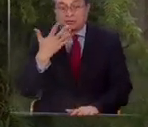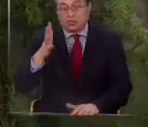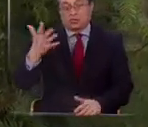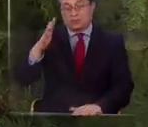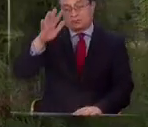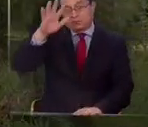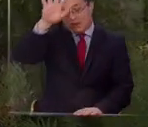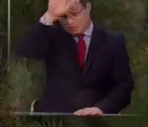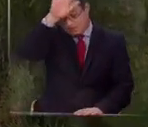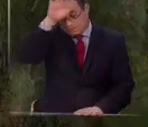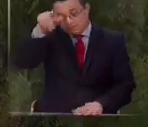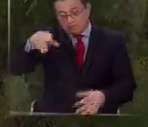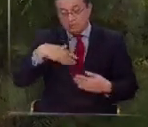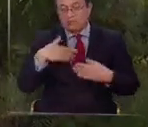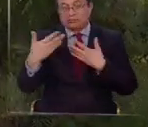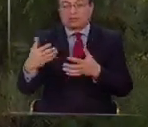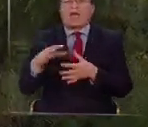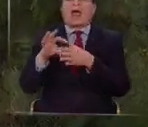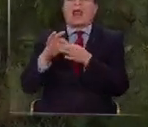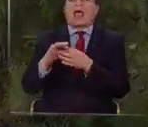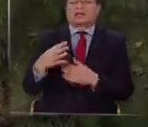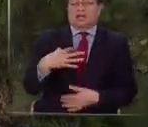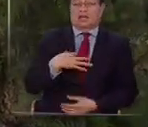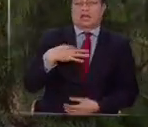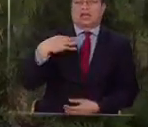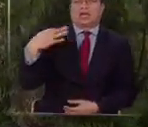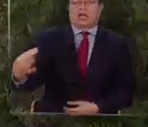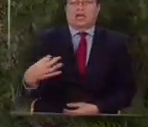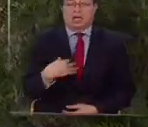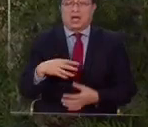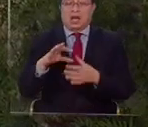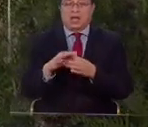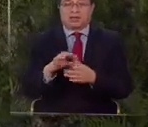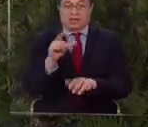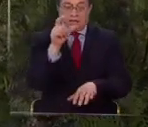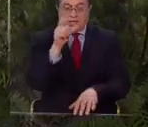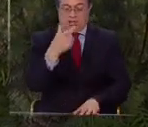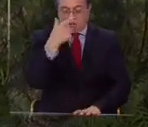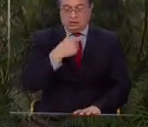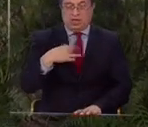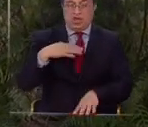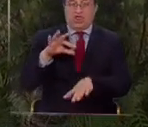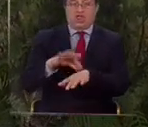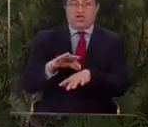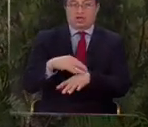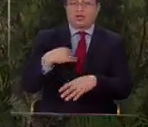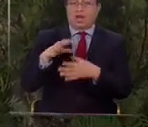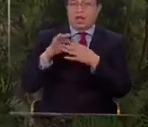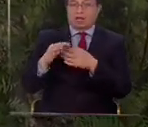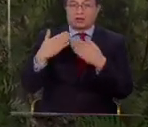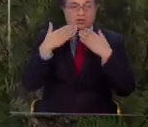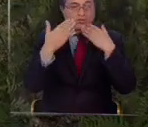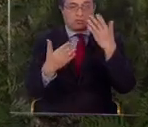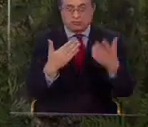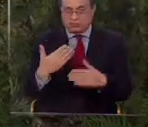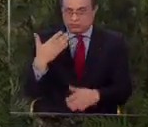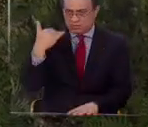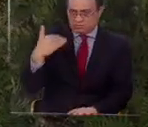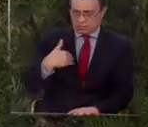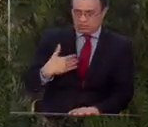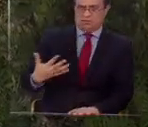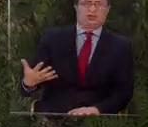religión para agradecerme, o agradecerle al médico, lo que estaba haciendo de Médicos Solidarios.